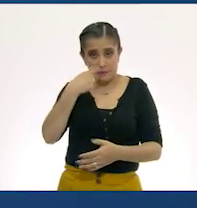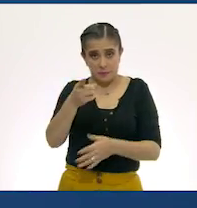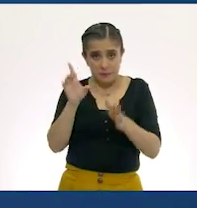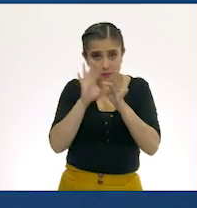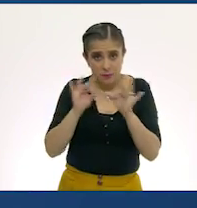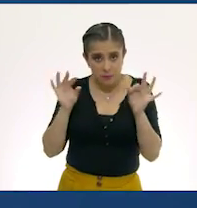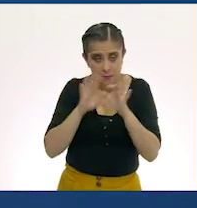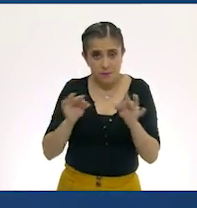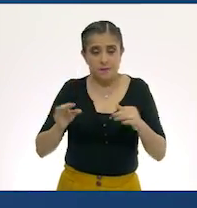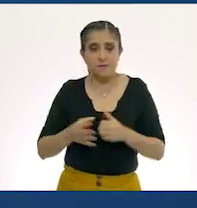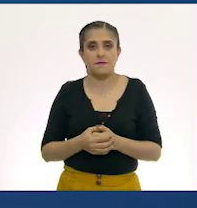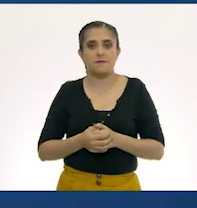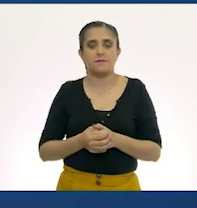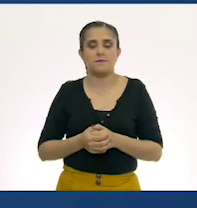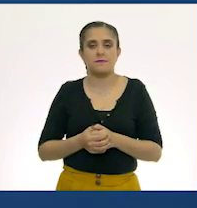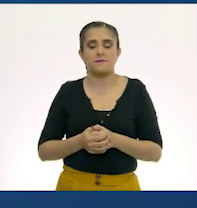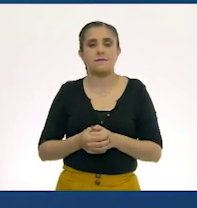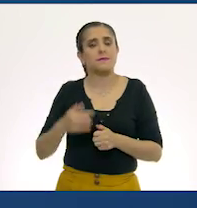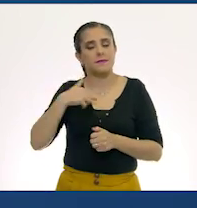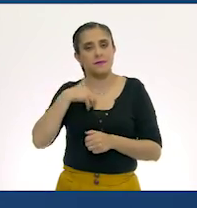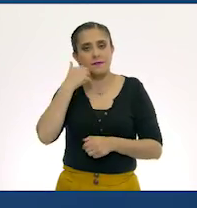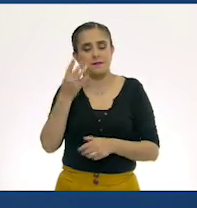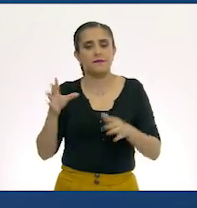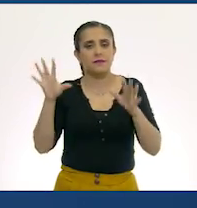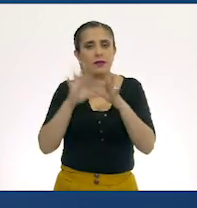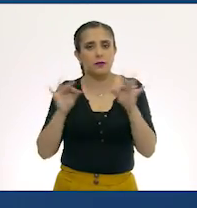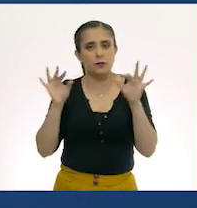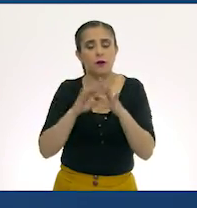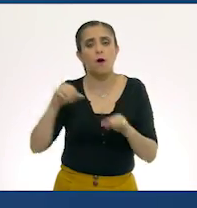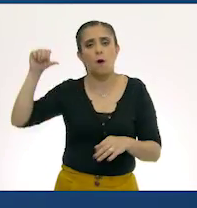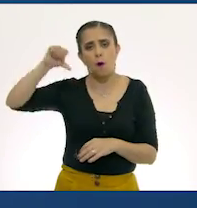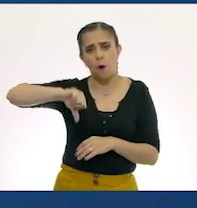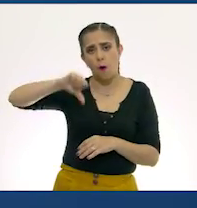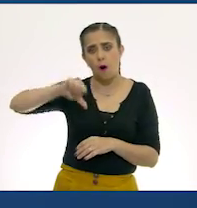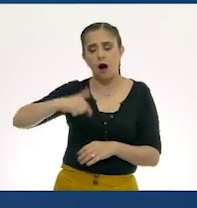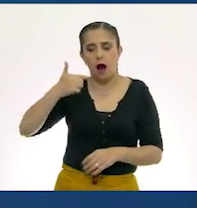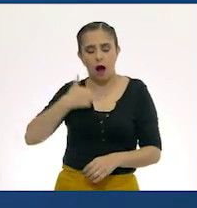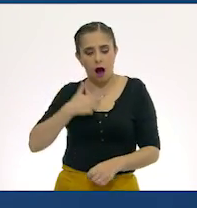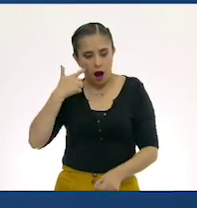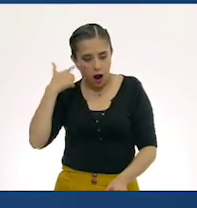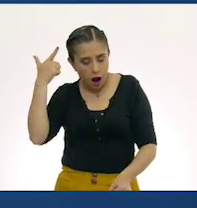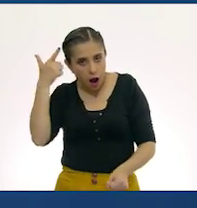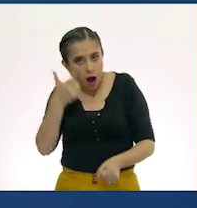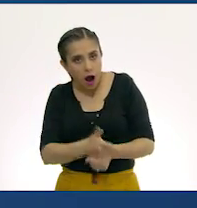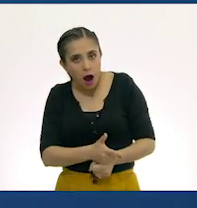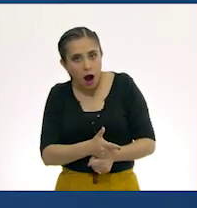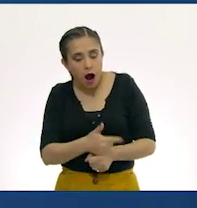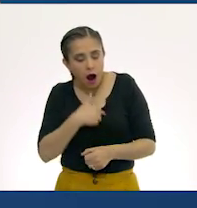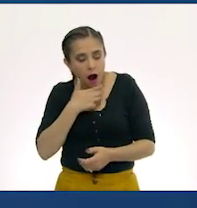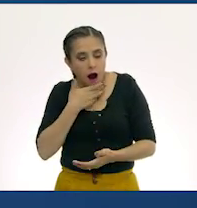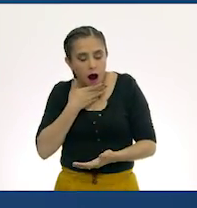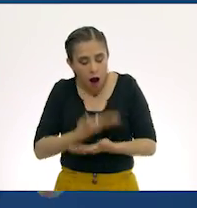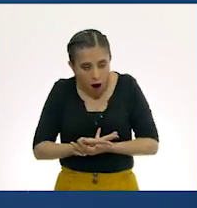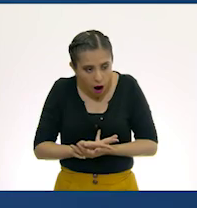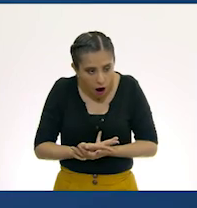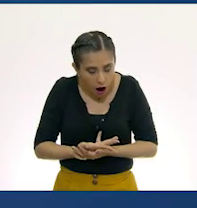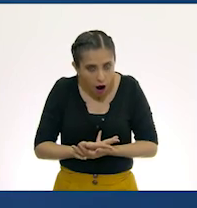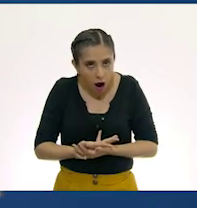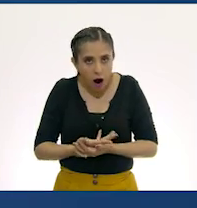¿Sí? Les quiero contar sobre lo que hoy acabo de descubrir. Me quedé así.